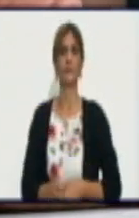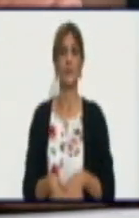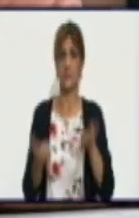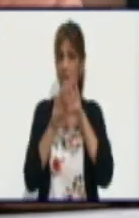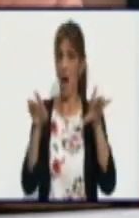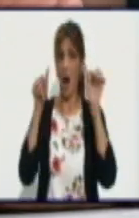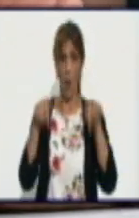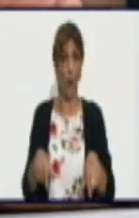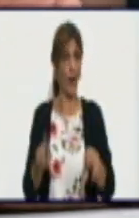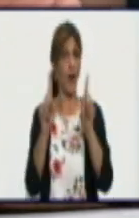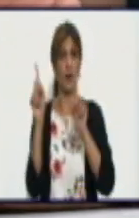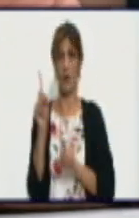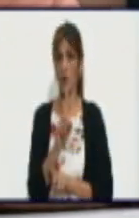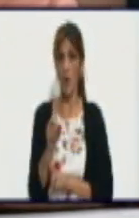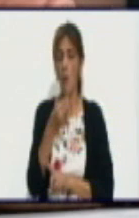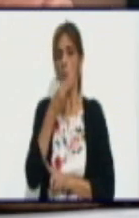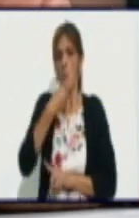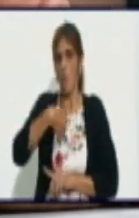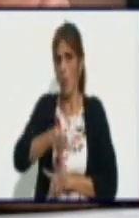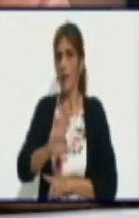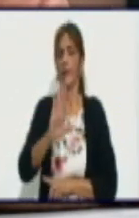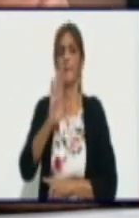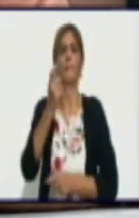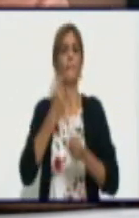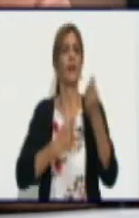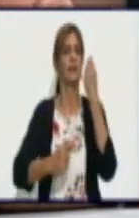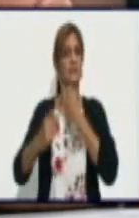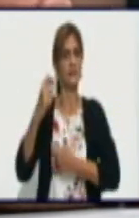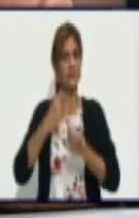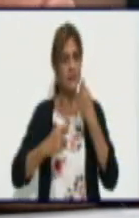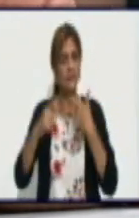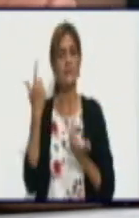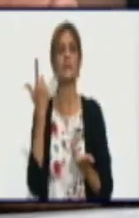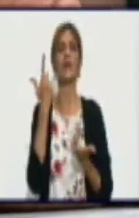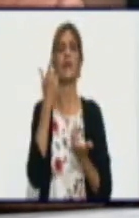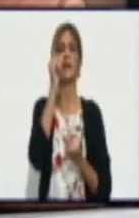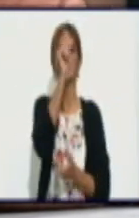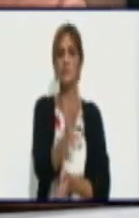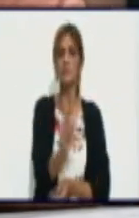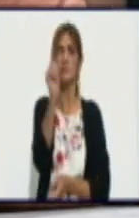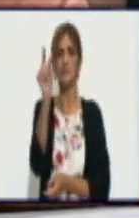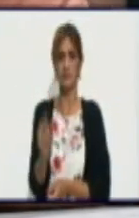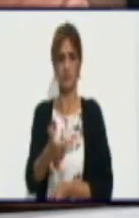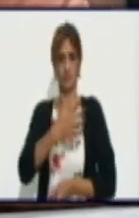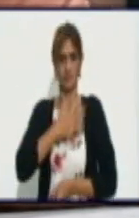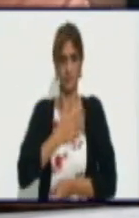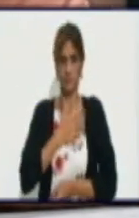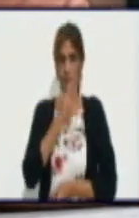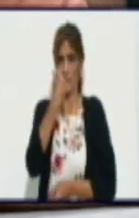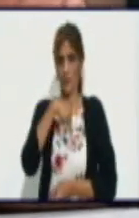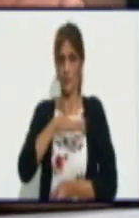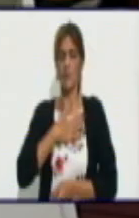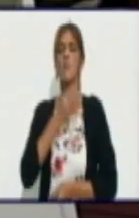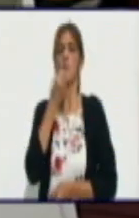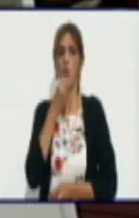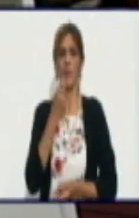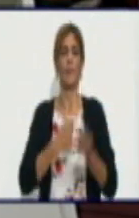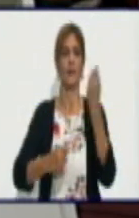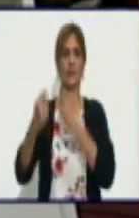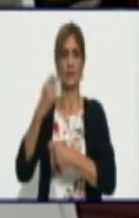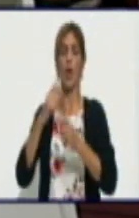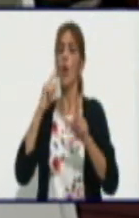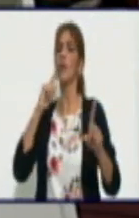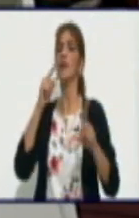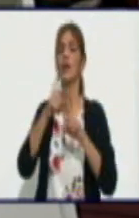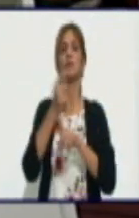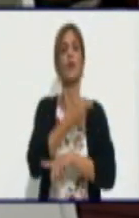hablando de que los productores, las bases productivas de las empresas pueden vender también de forma minorista estas carnes directo a la población, a